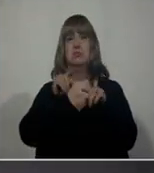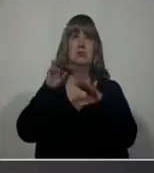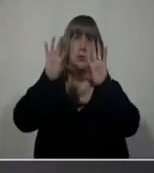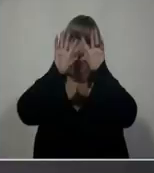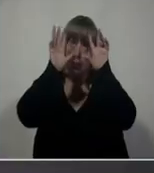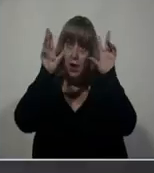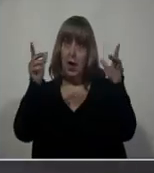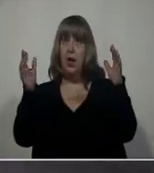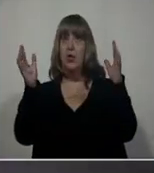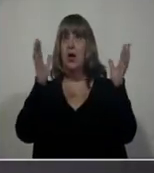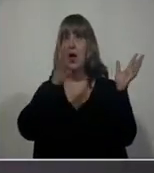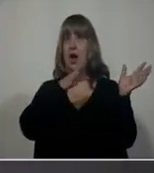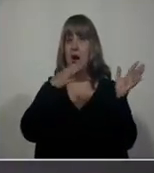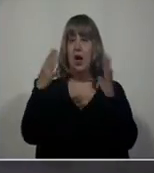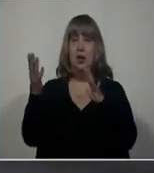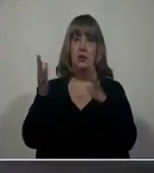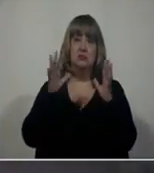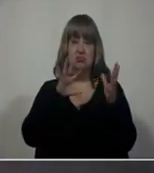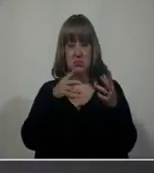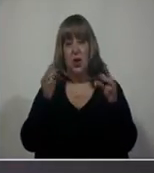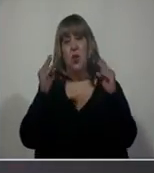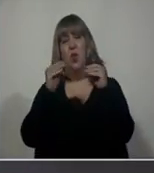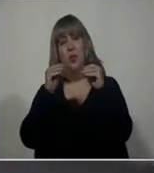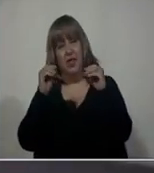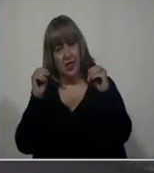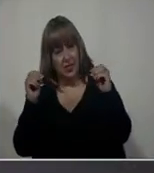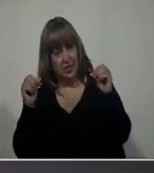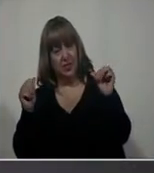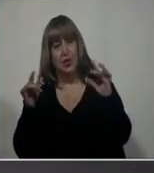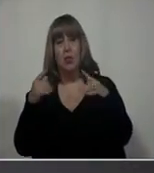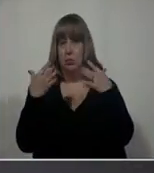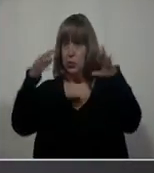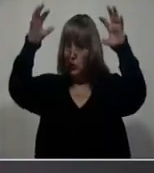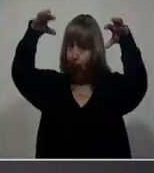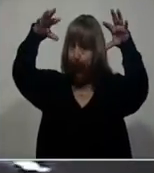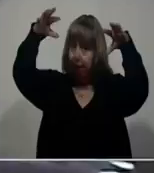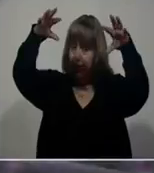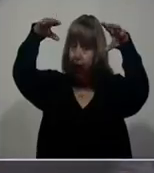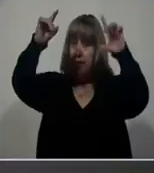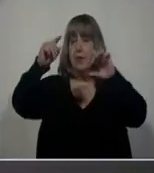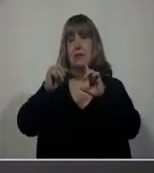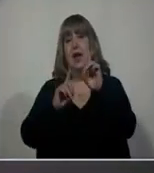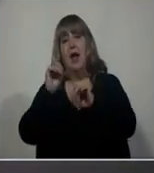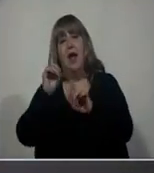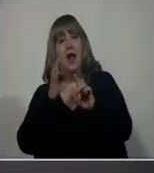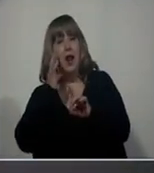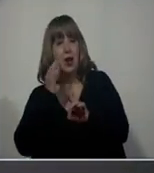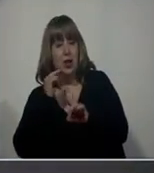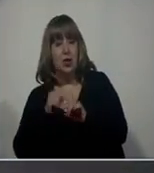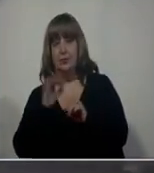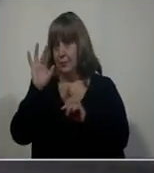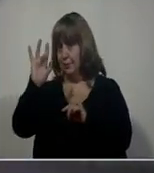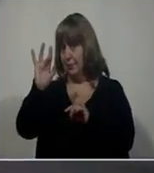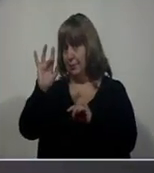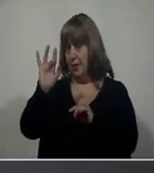nublado, con aire entre templado y cálido, muy húmedo, la posibilidad de lloviznas, alternándose con mejoras temporarias. Y el miércoles,